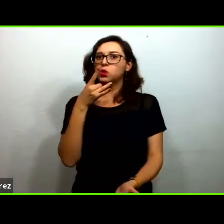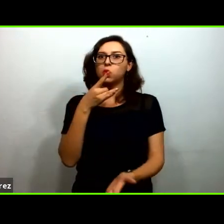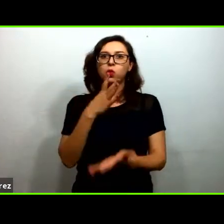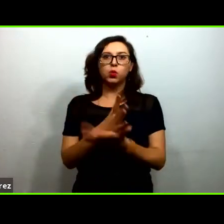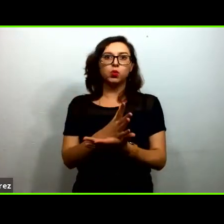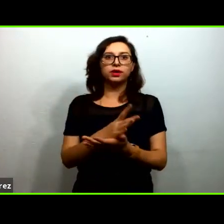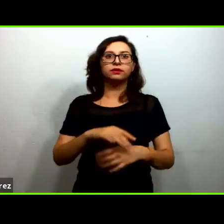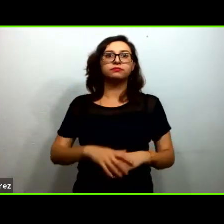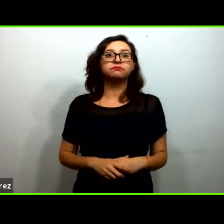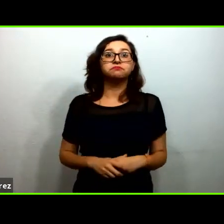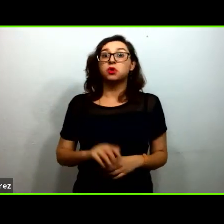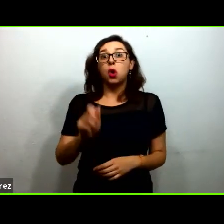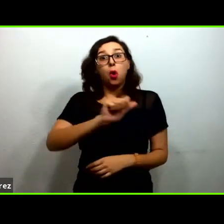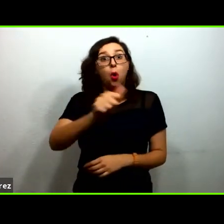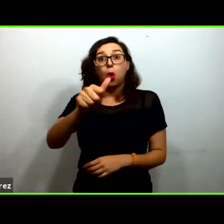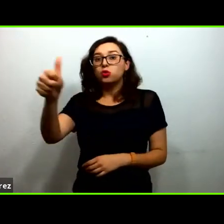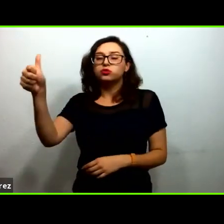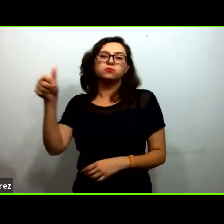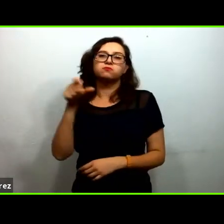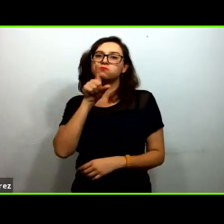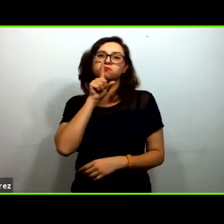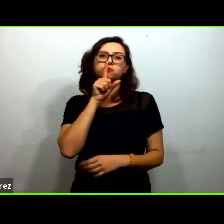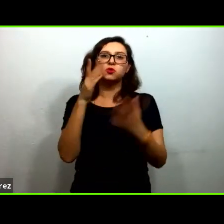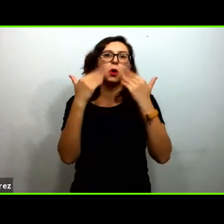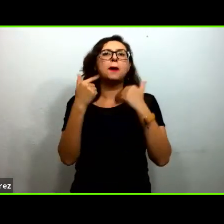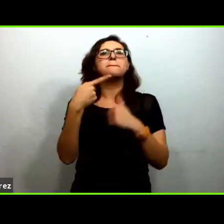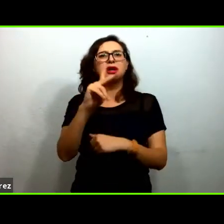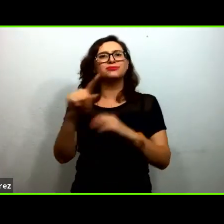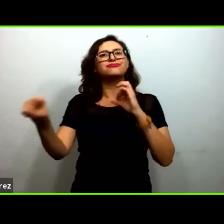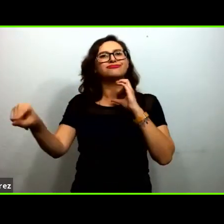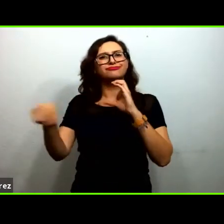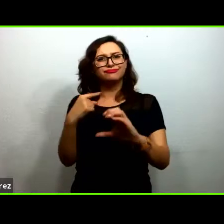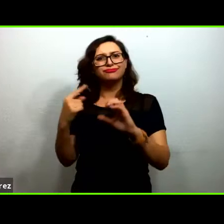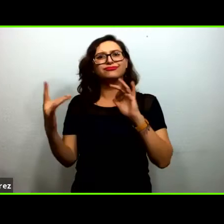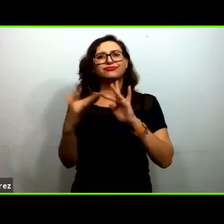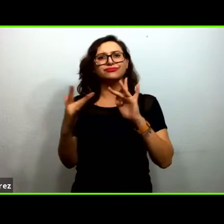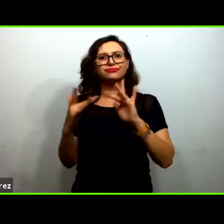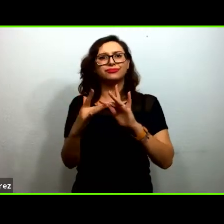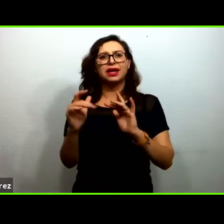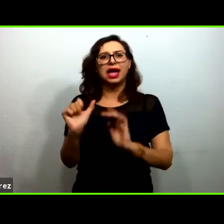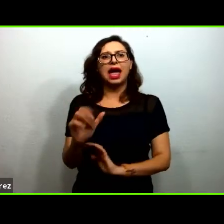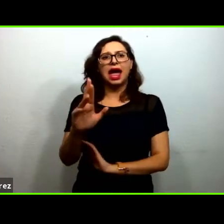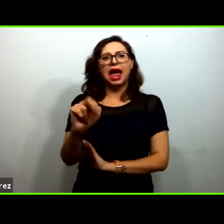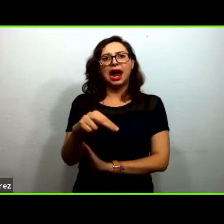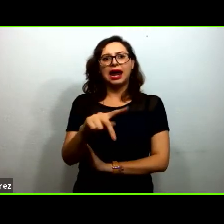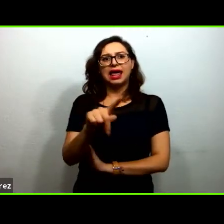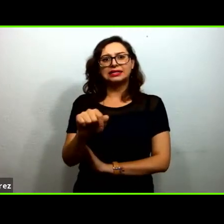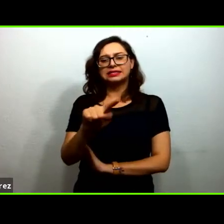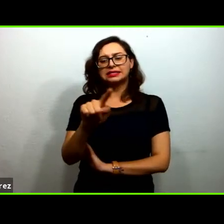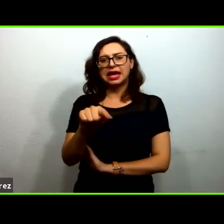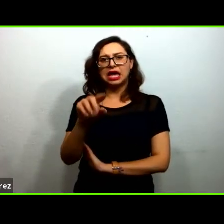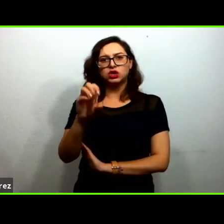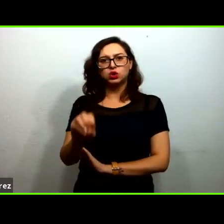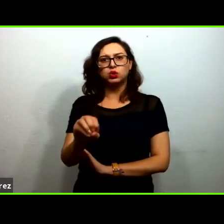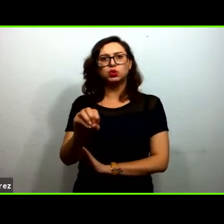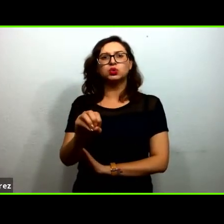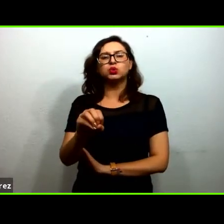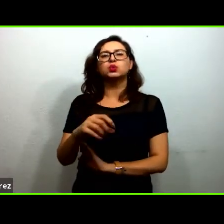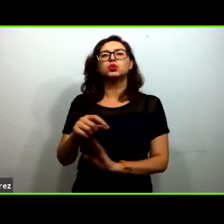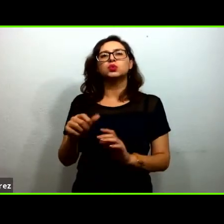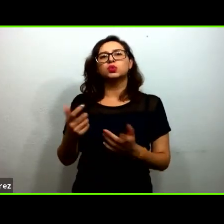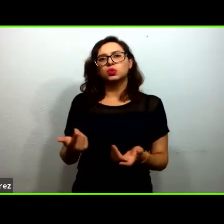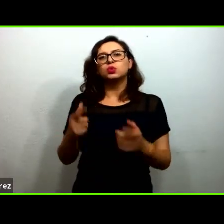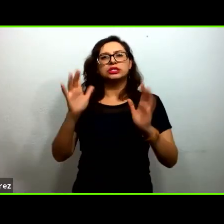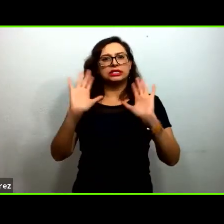el momento no tenemos más kits disponibles pero si me escriben a mi correo aranzazu.alonso arroba pactoprimerainfancia.org punto mx que ya lo